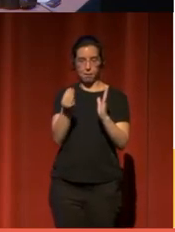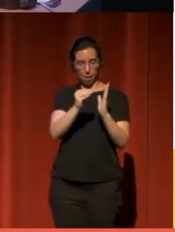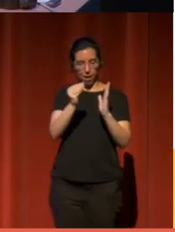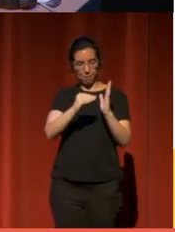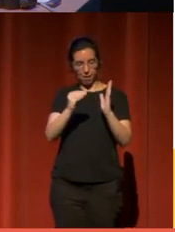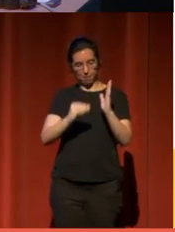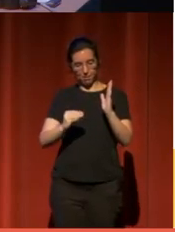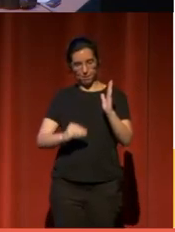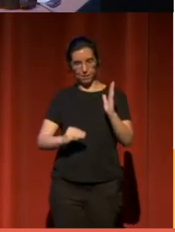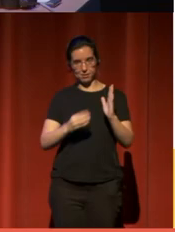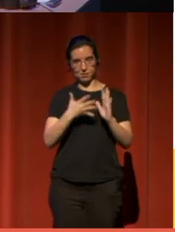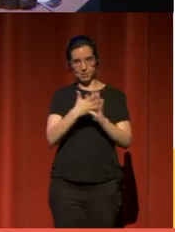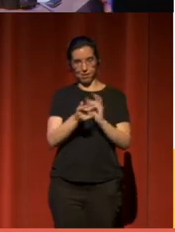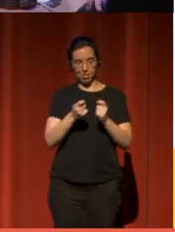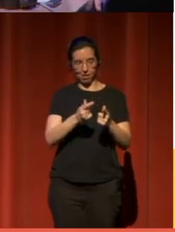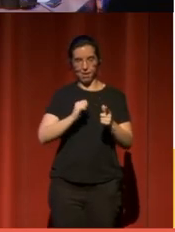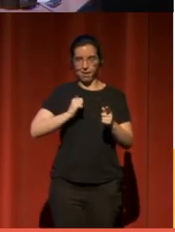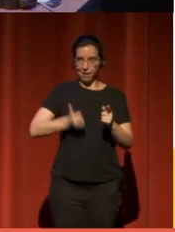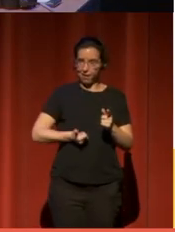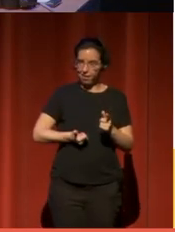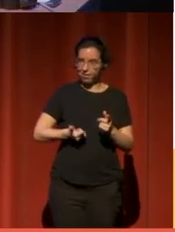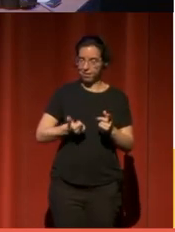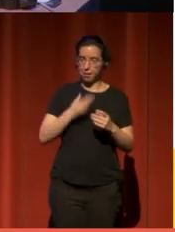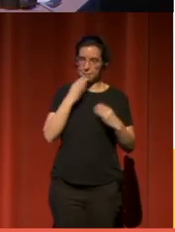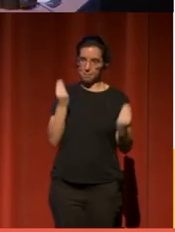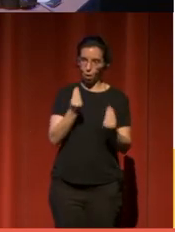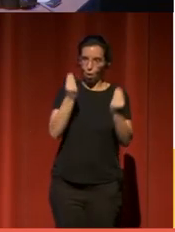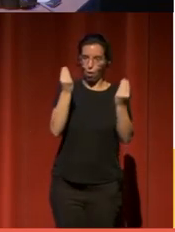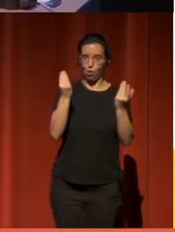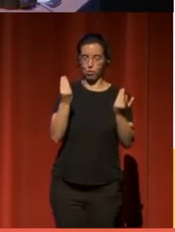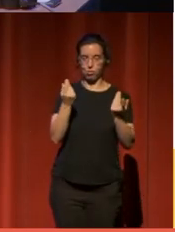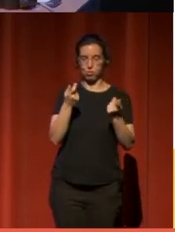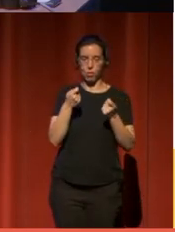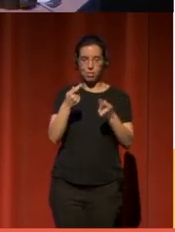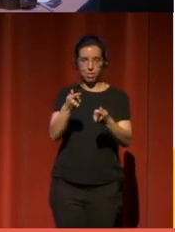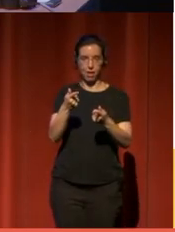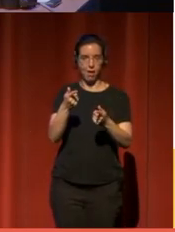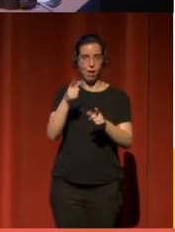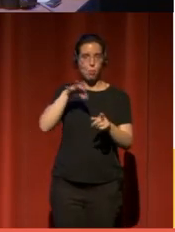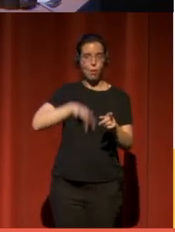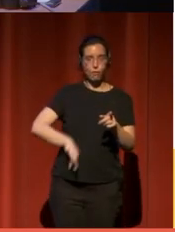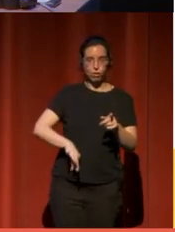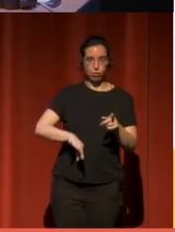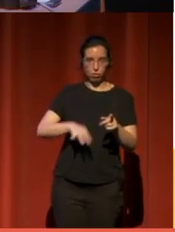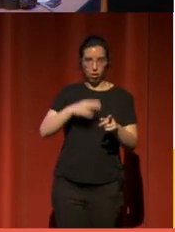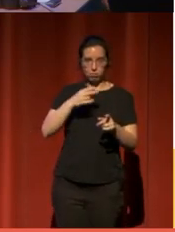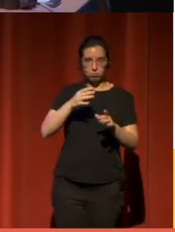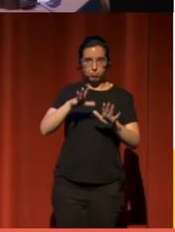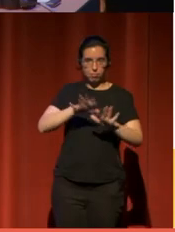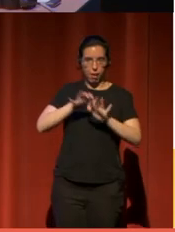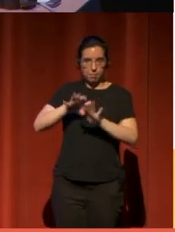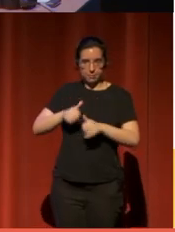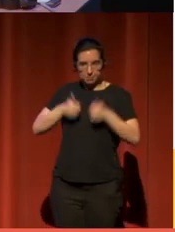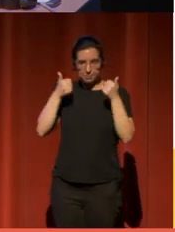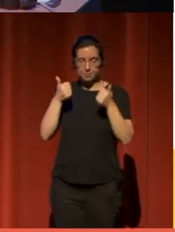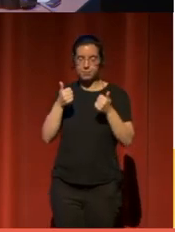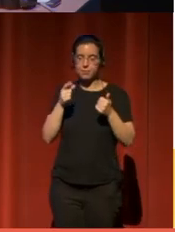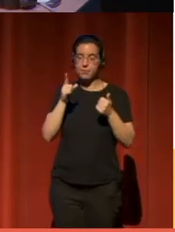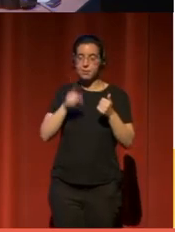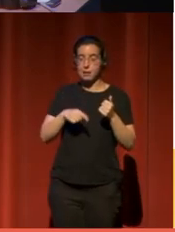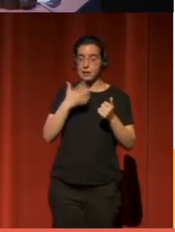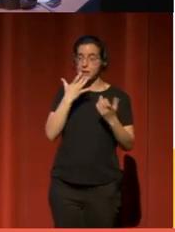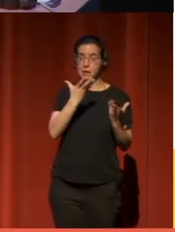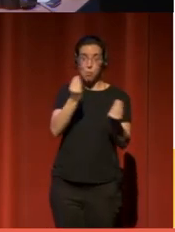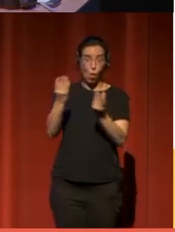se enriquezca y pueda ser más útil para los profesionales. Igual, si tenemos muchas, en una segunda edición